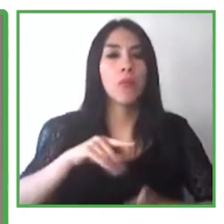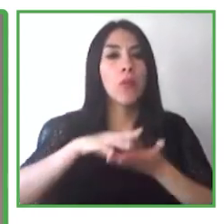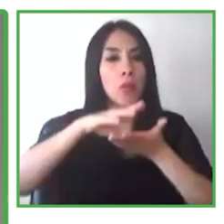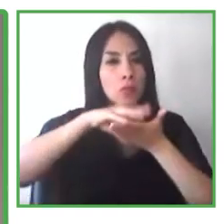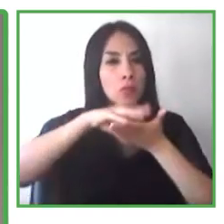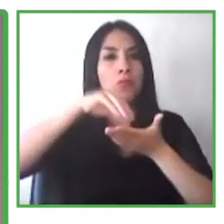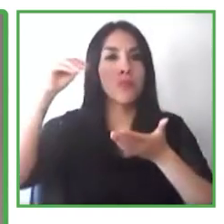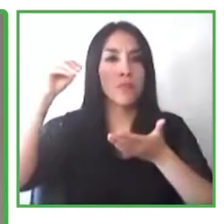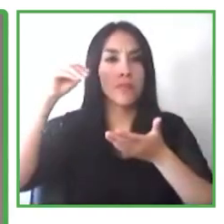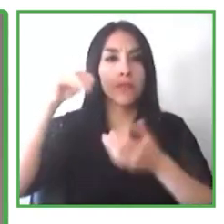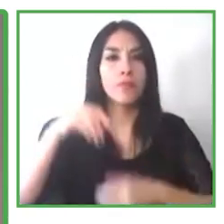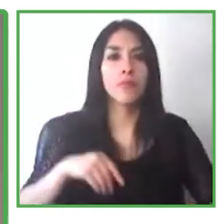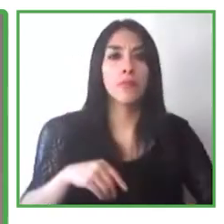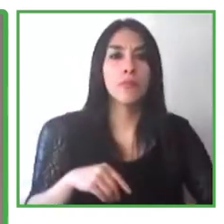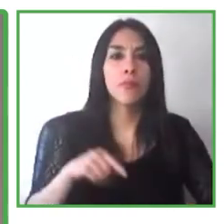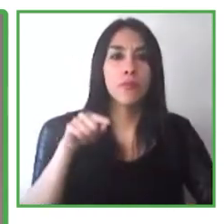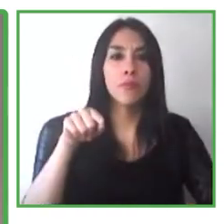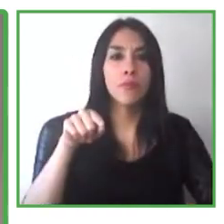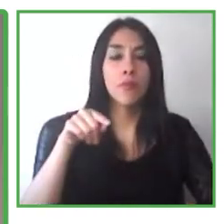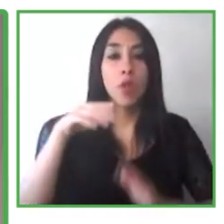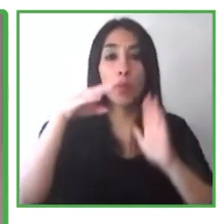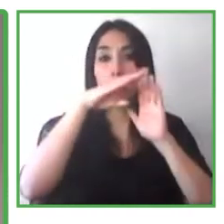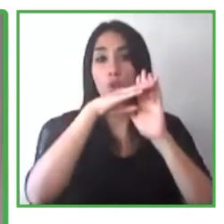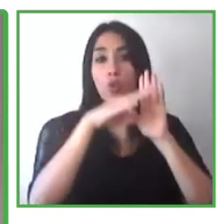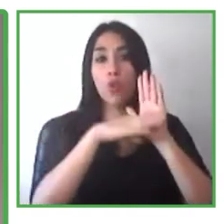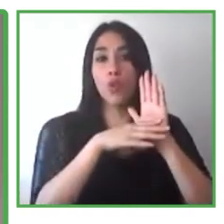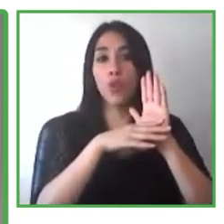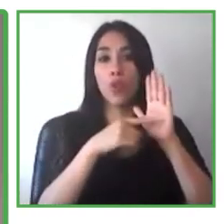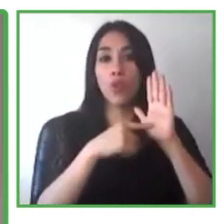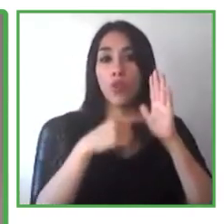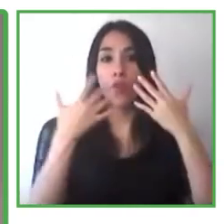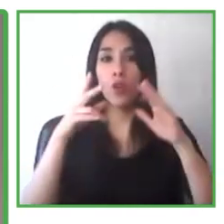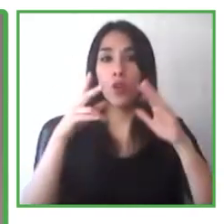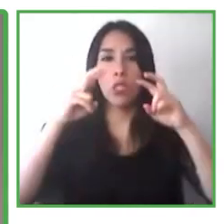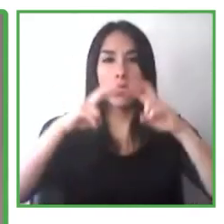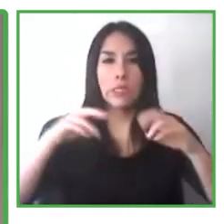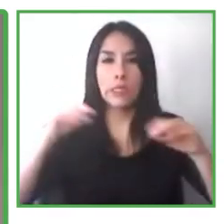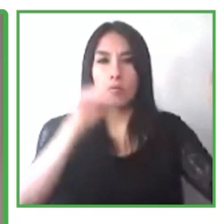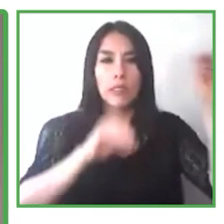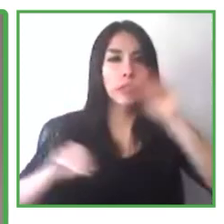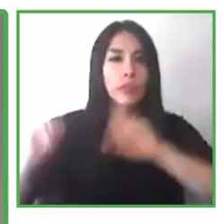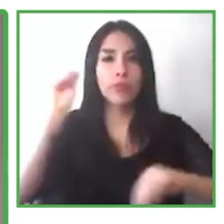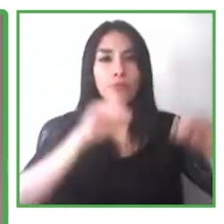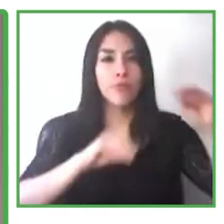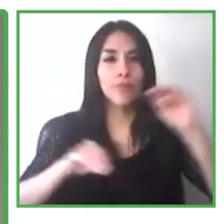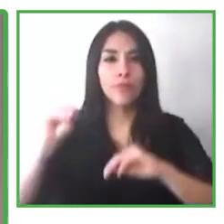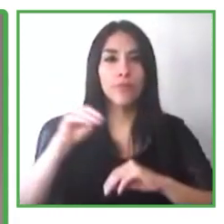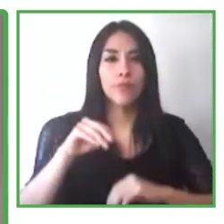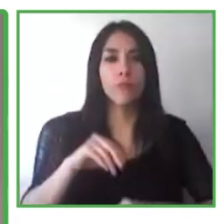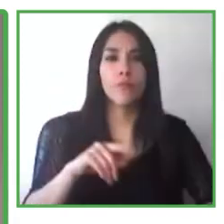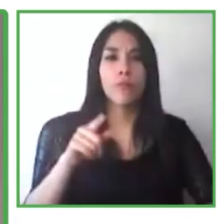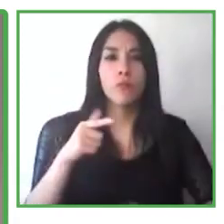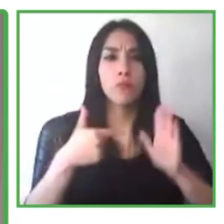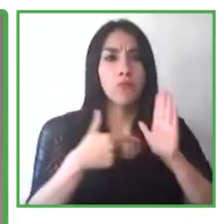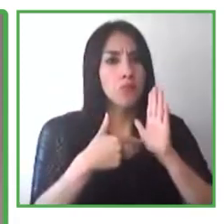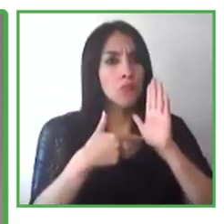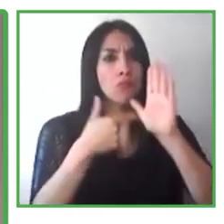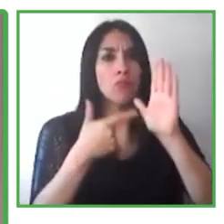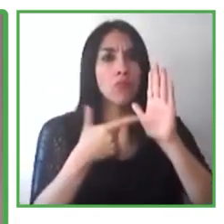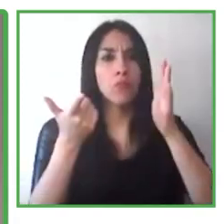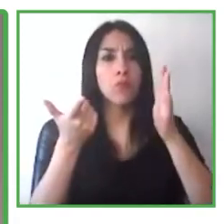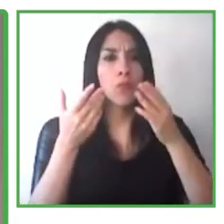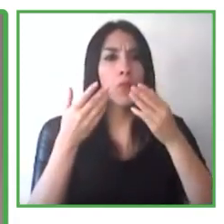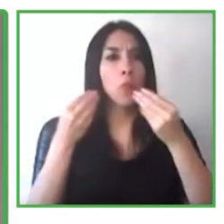que es muy emocionante y que representa muchas oportunidades en toda la región. Después de Pierina vamos a